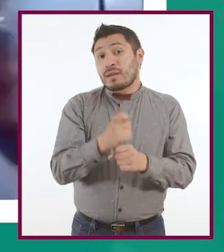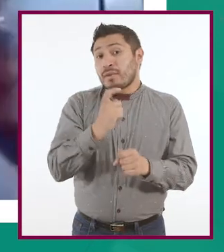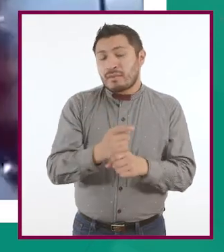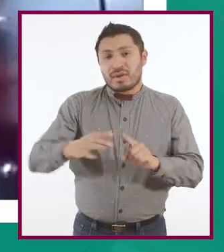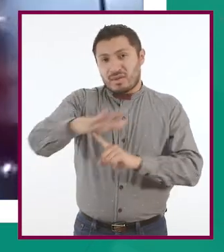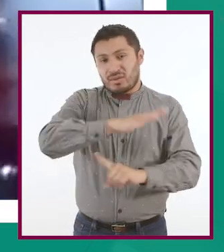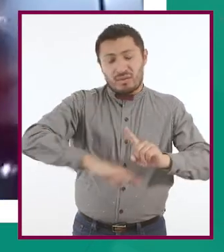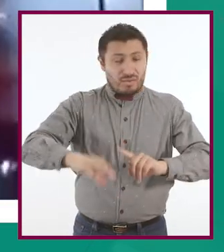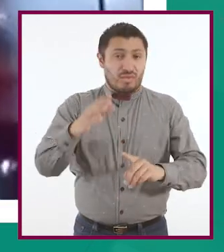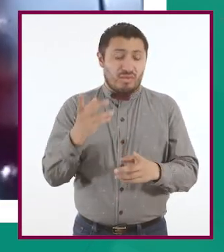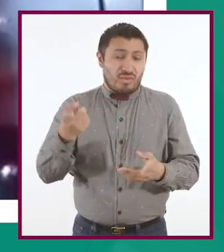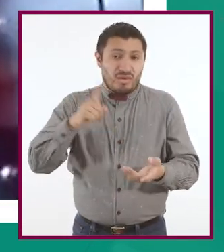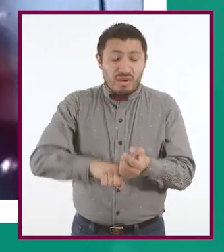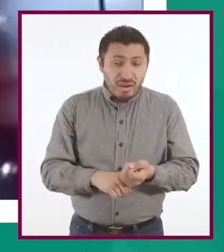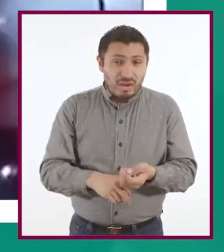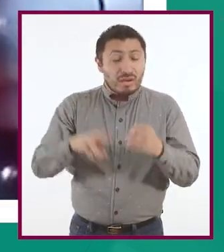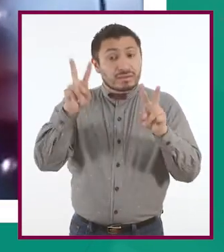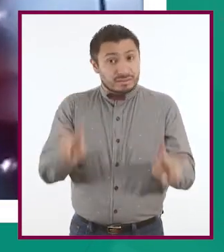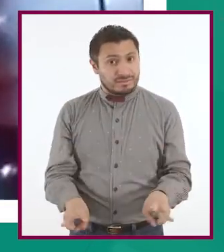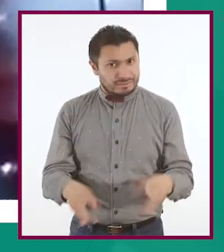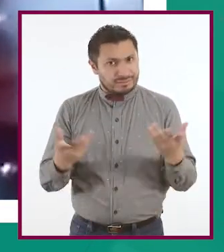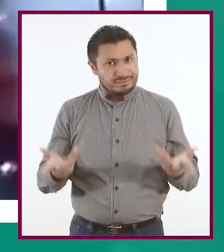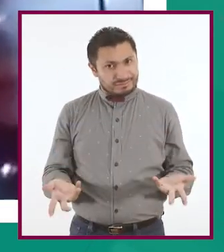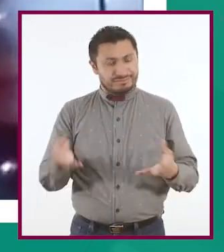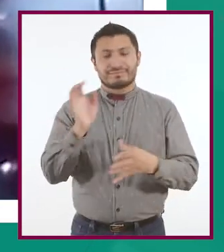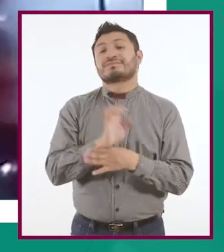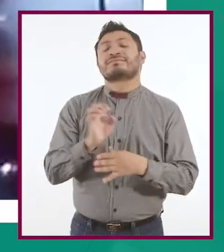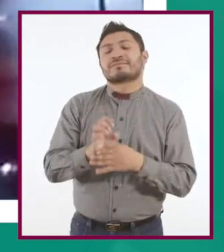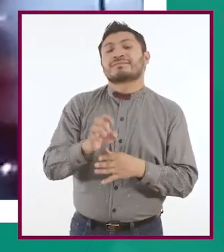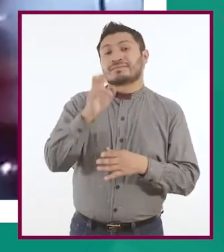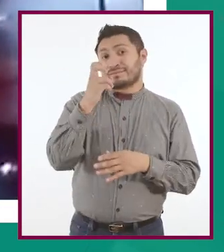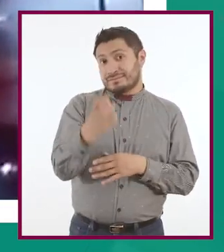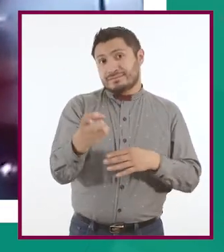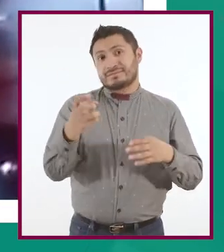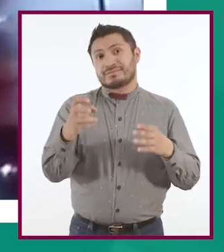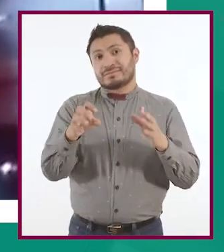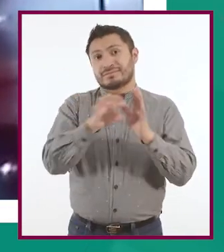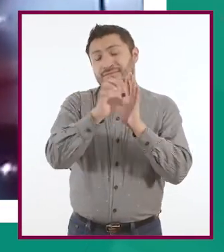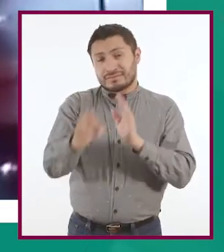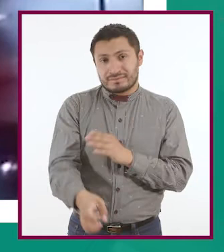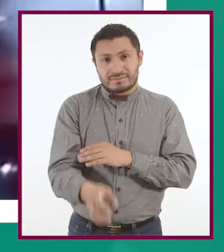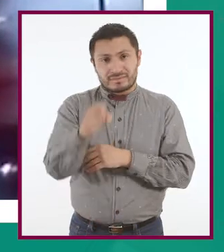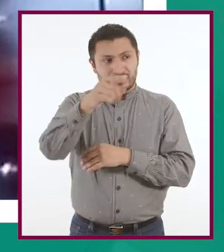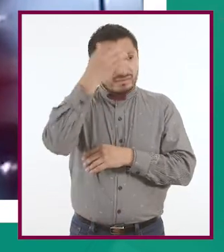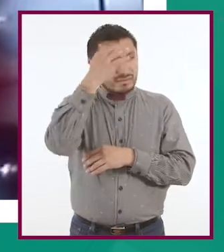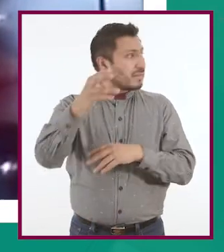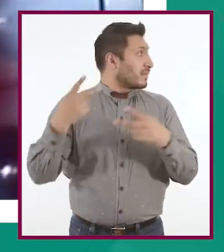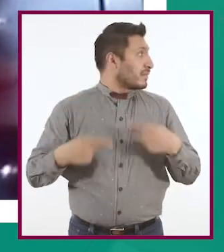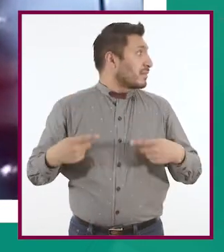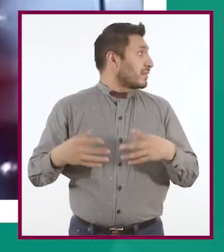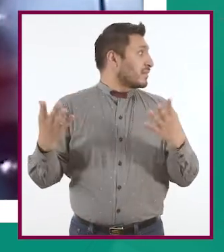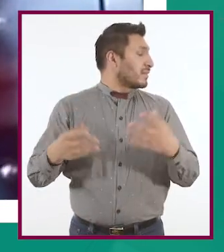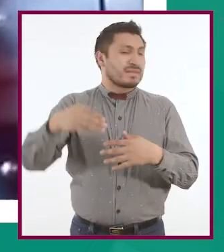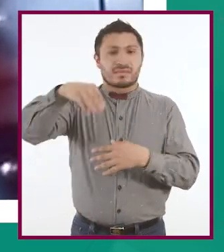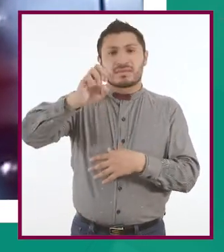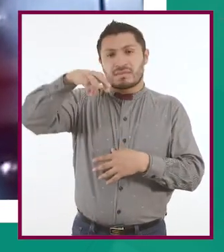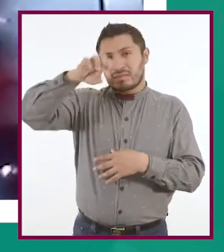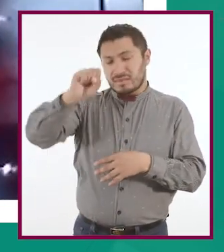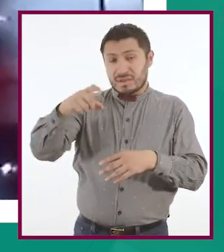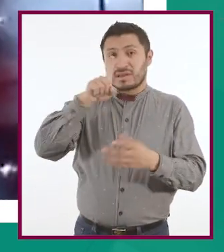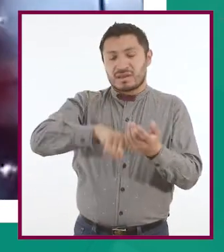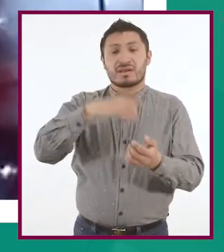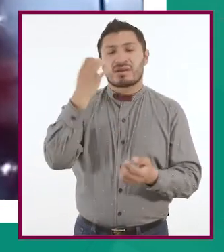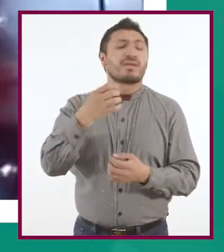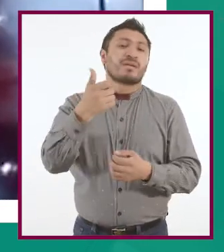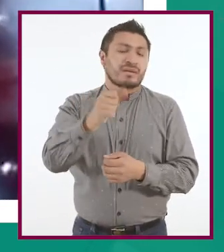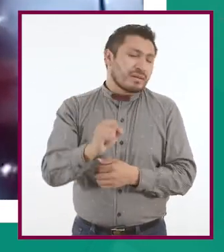de carne y hueso y en este caso sería pues por ejemplo si conoces a una persona que le hacen memes de tu escuela o algo así, lo que